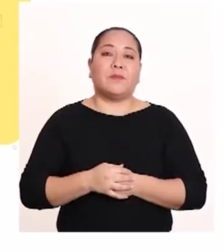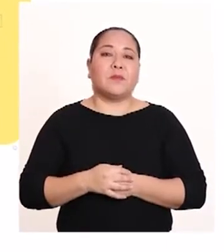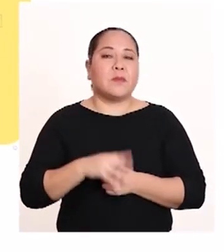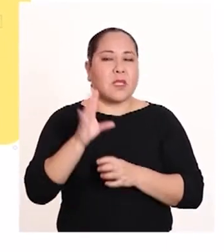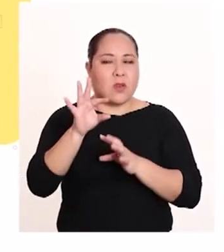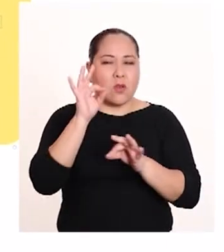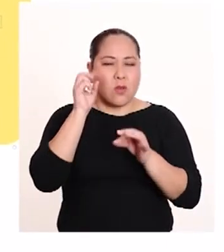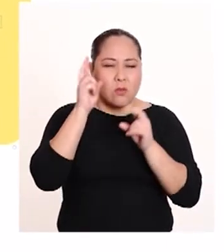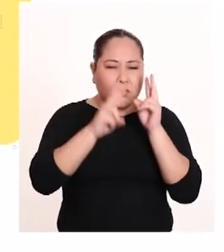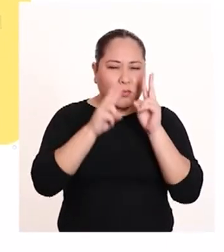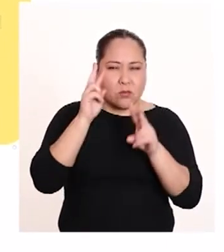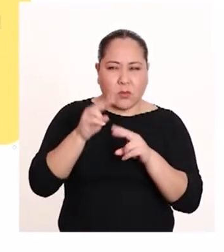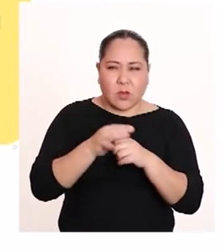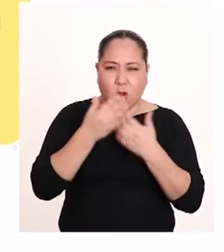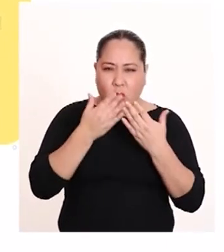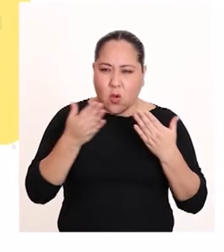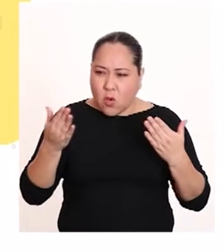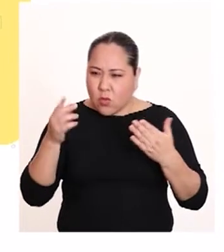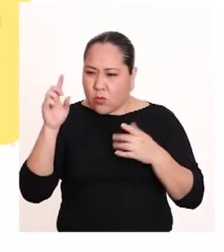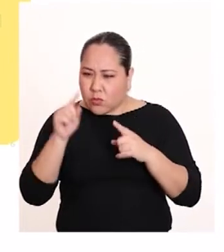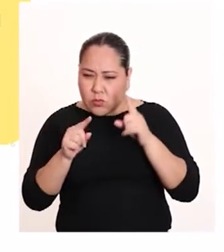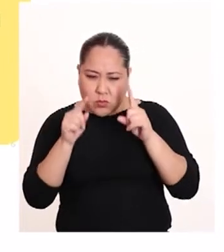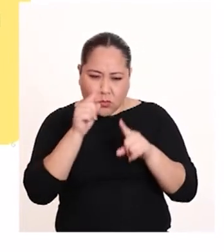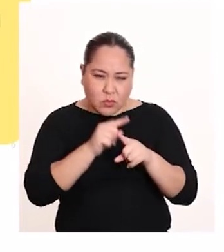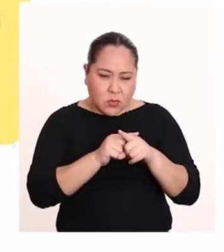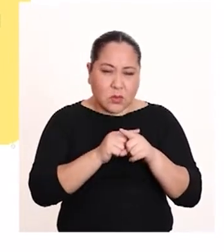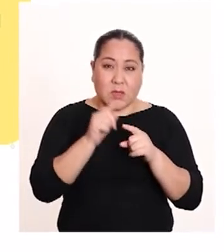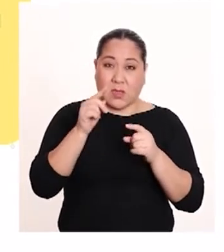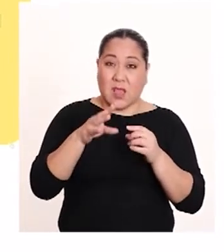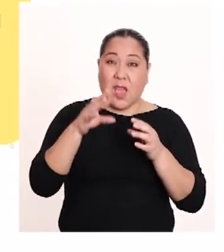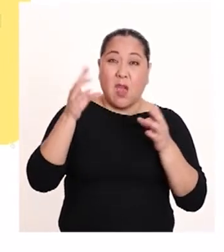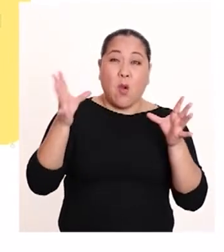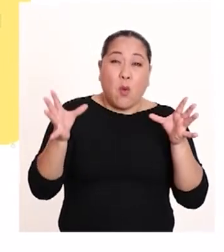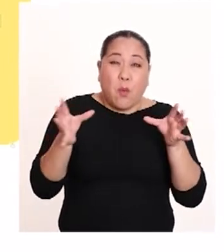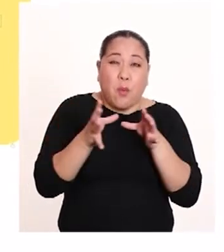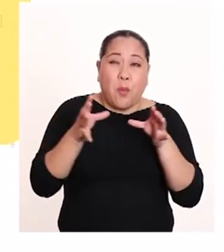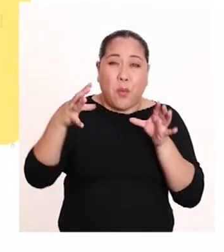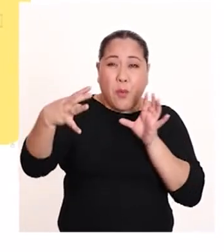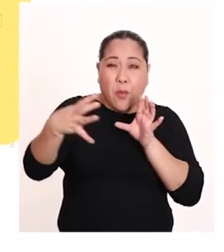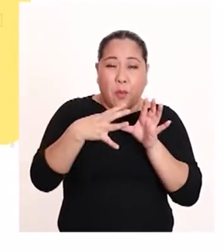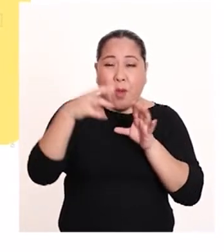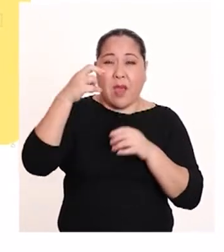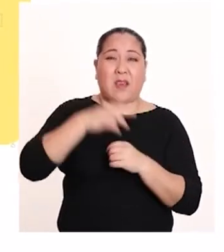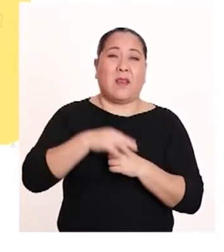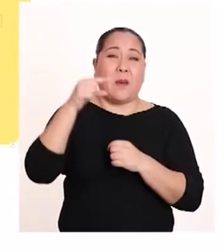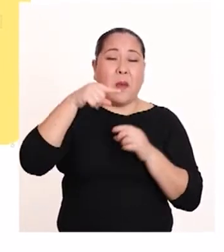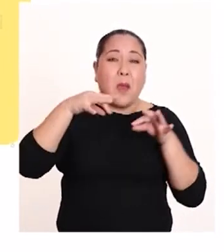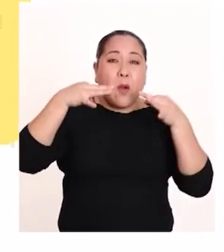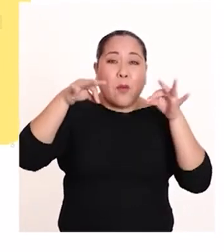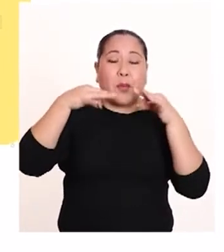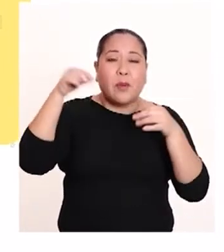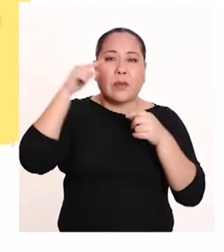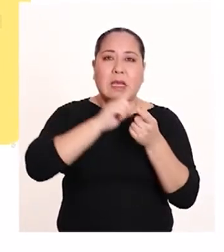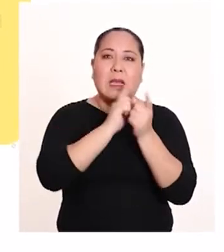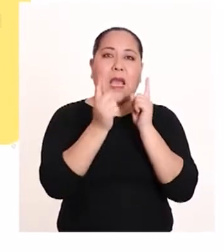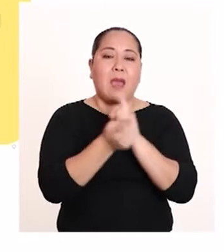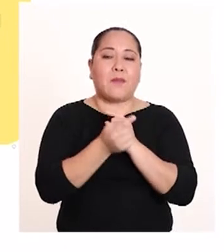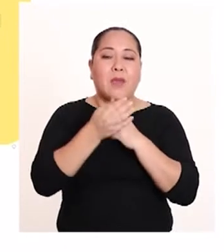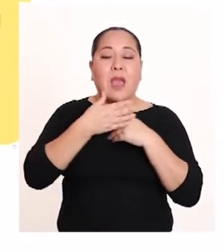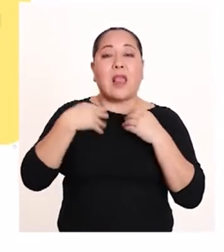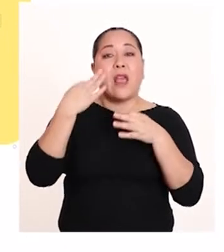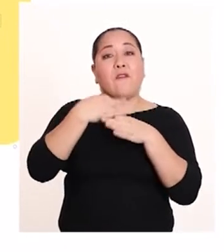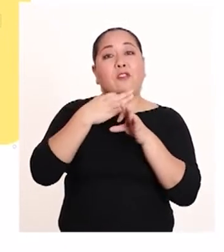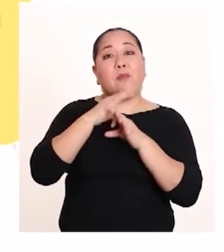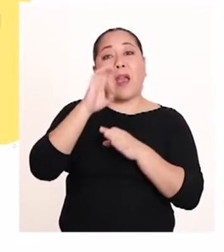aditivos que incorporan los plásticos en concentraciones significativas pueden alterar la función del sistema